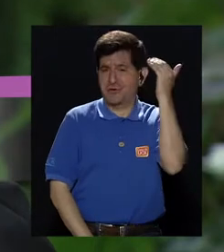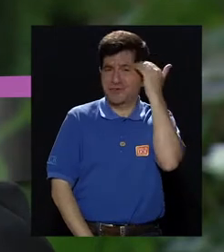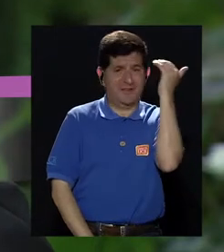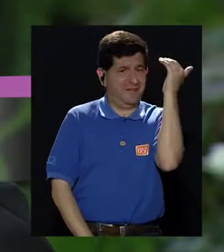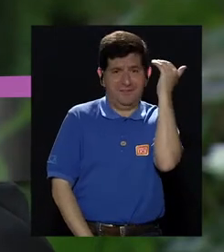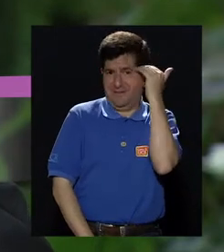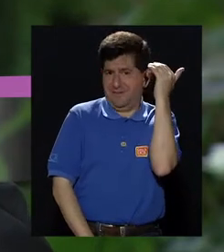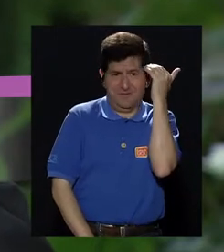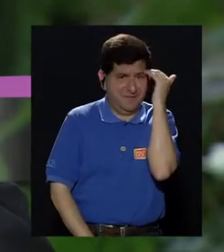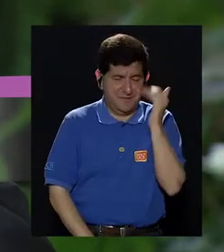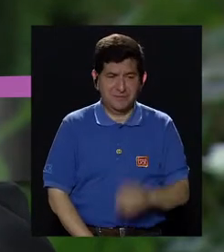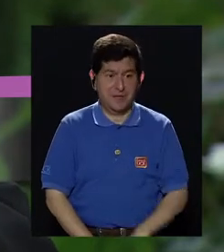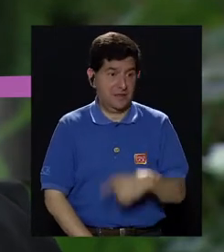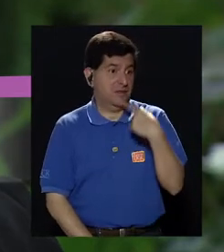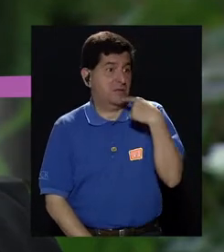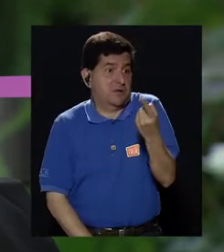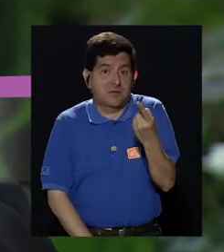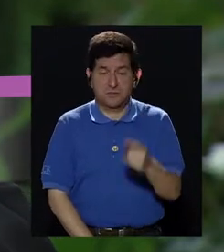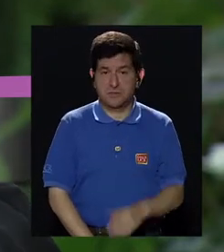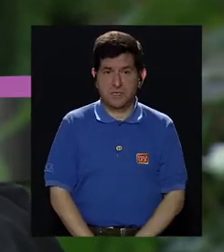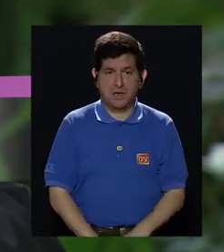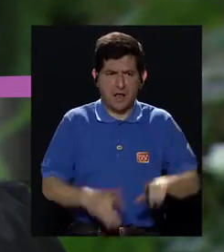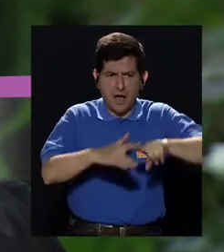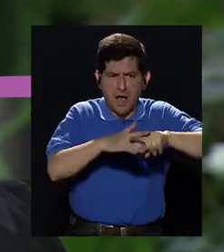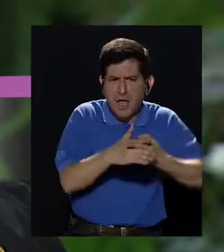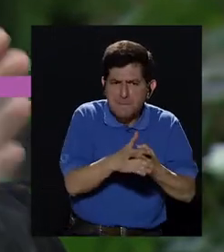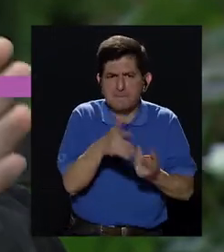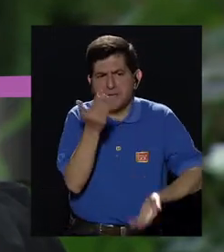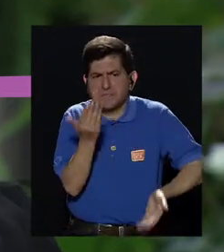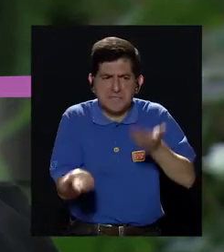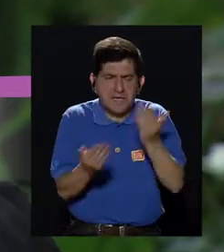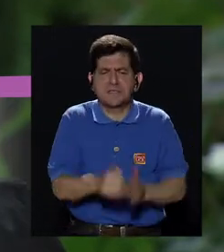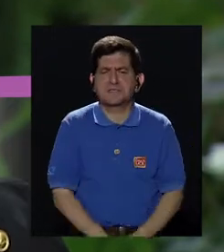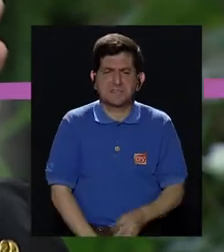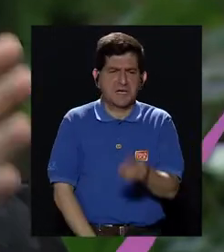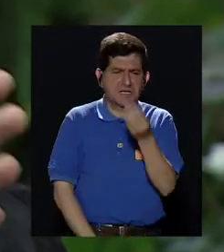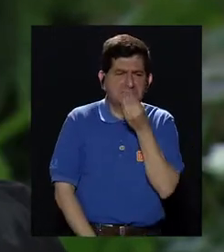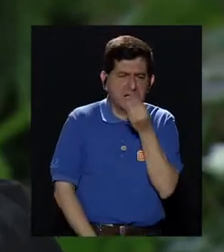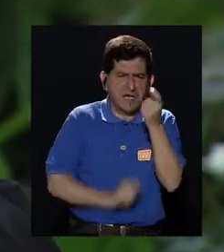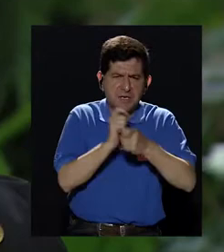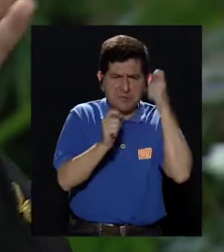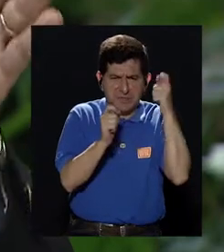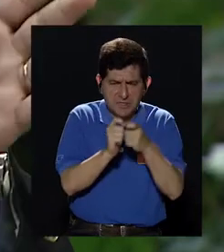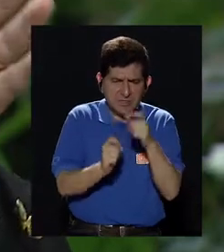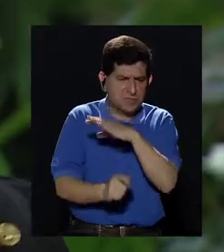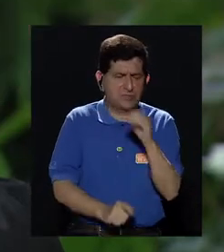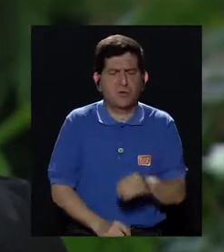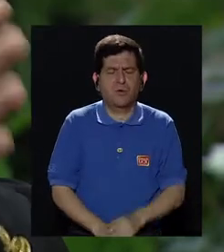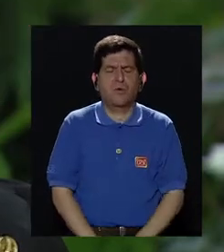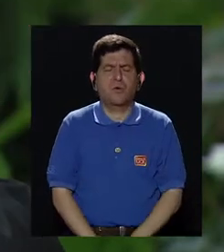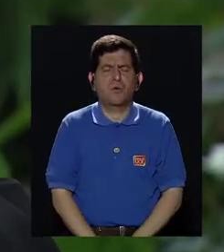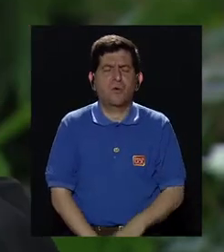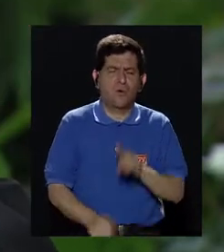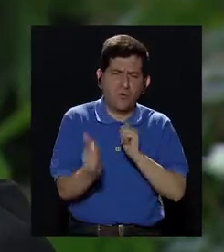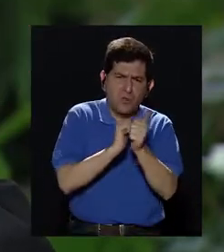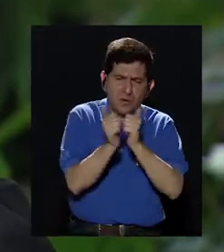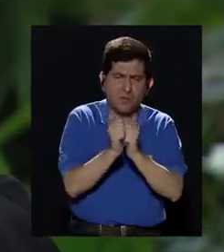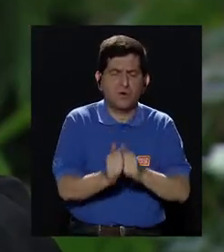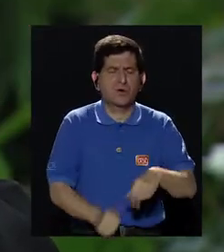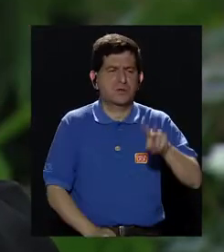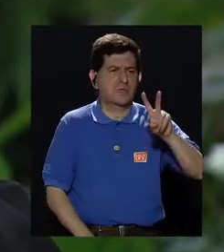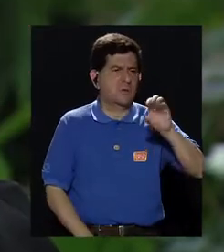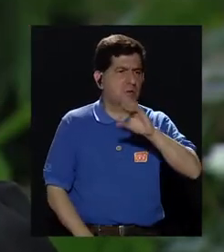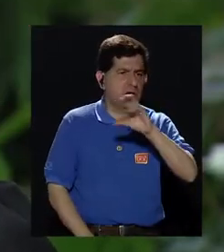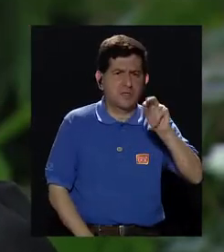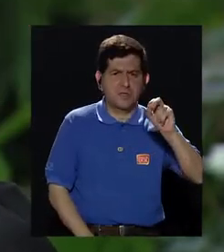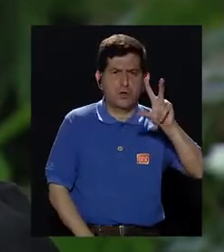necesario todavía para decir, si empezamos a hacer tal dieta o tal ejercicio a partir de los 20 o 30 años, no nos va a dar